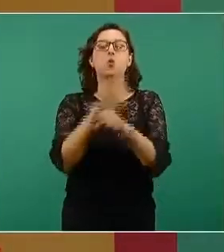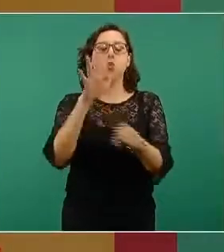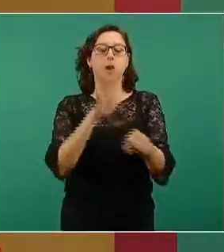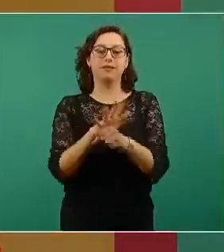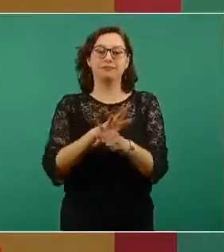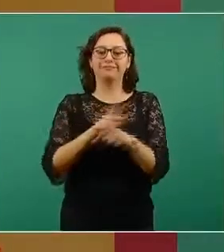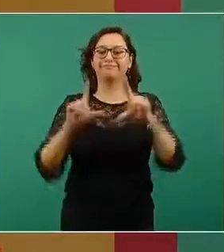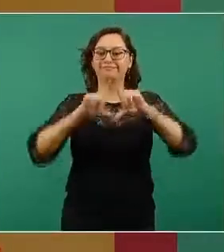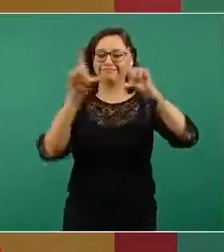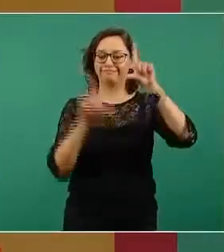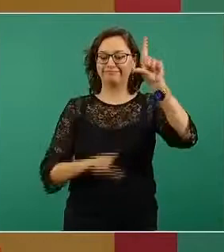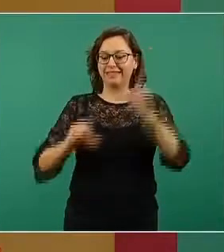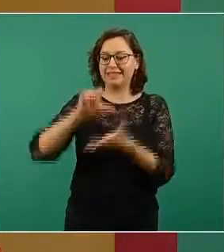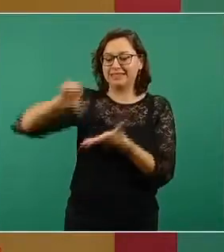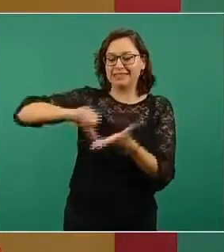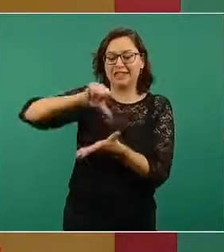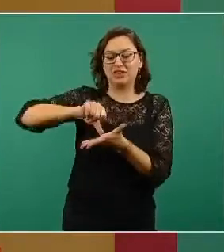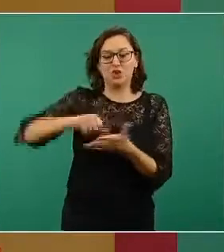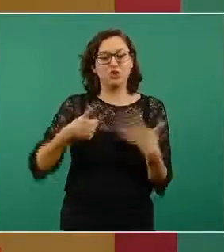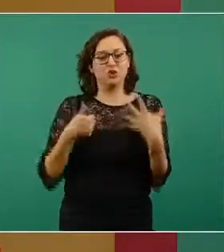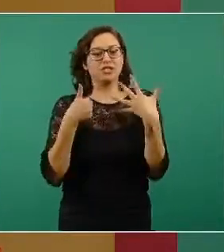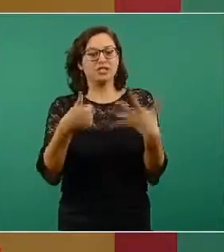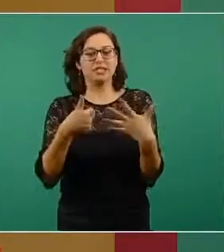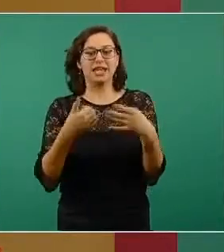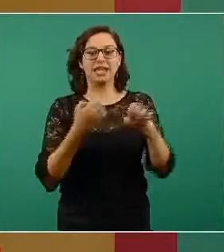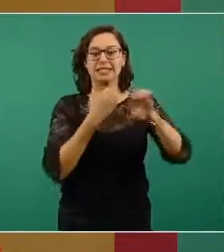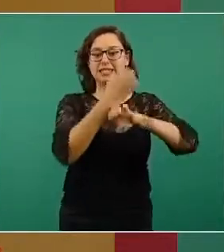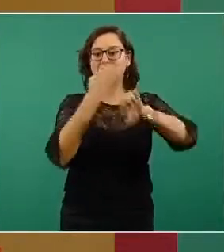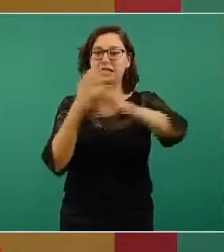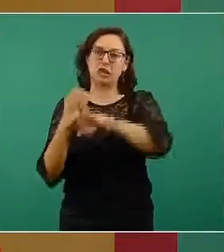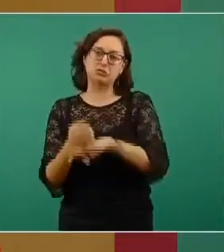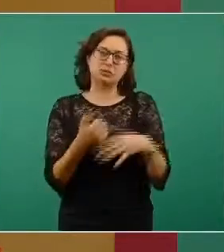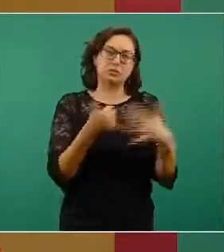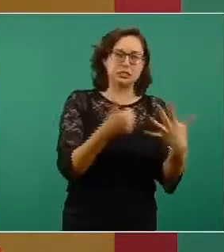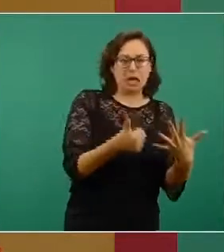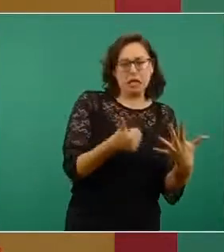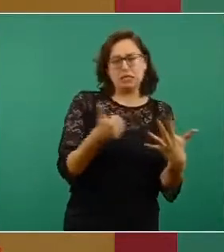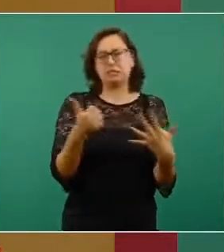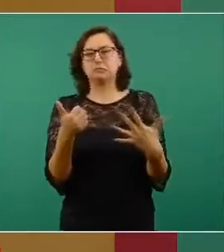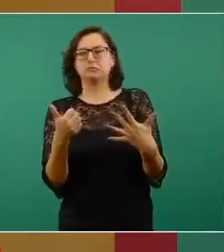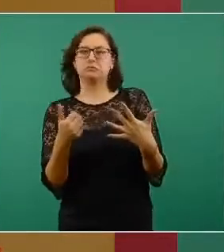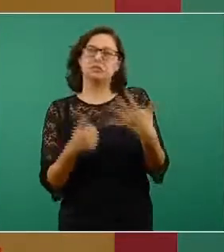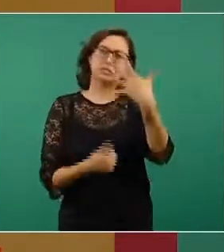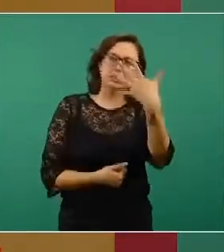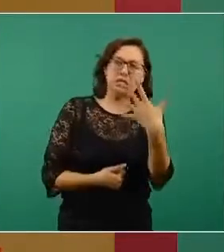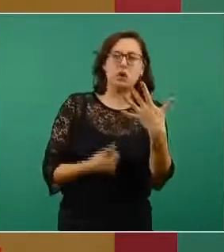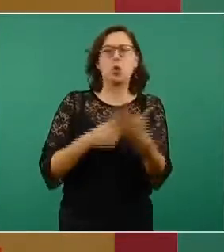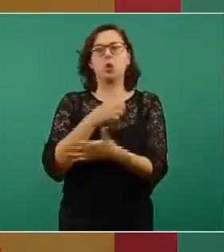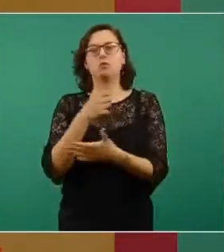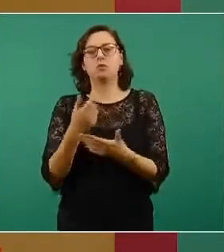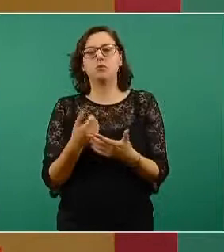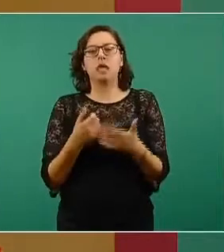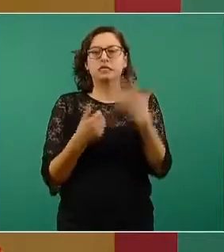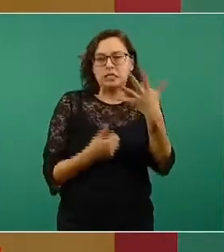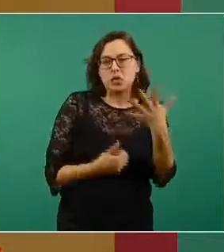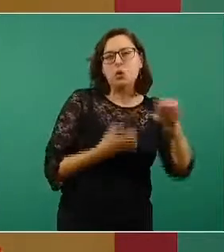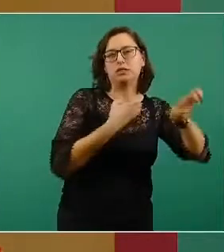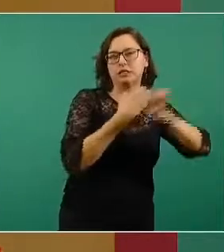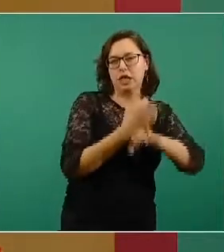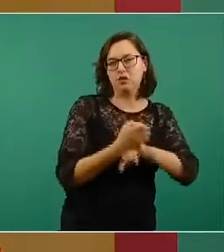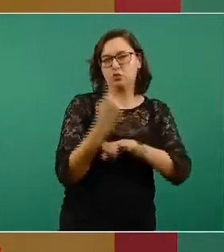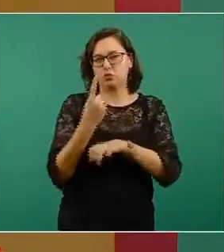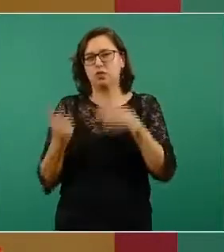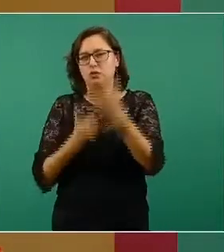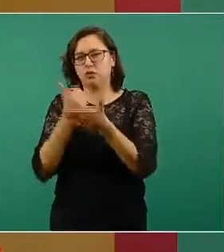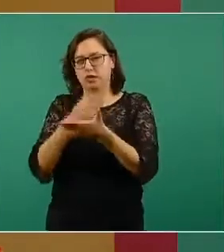megalópolis, son seis estados, o cinco estados, y la Ciudad de México, del